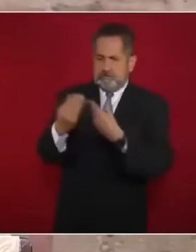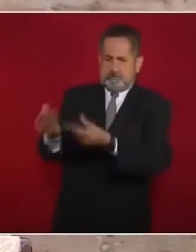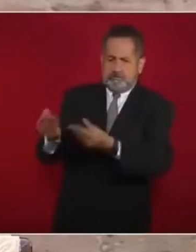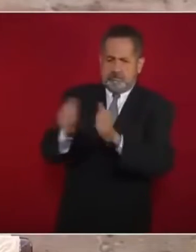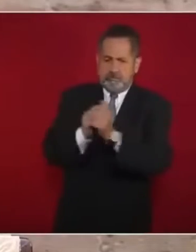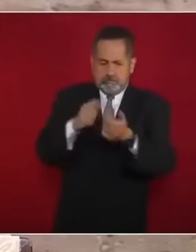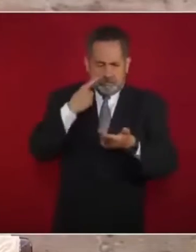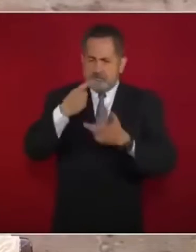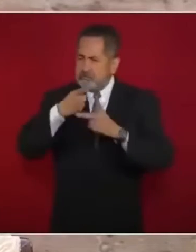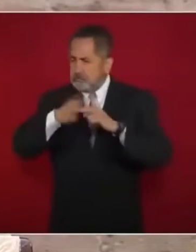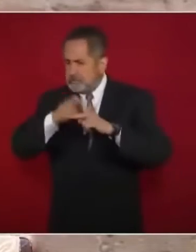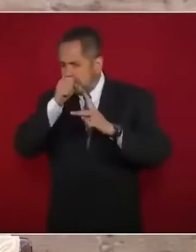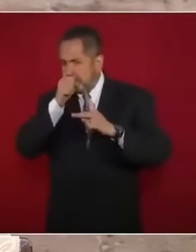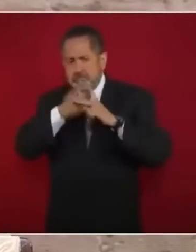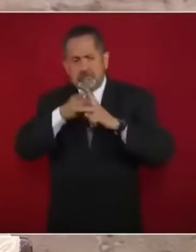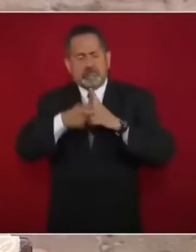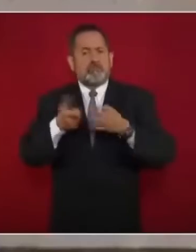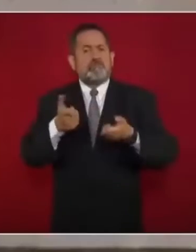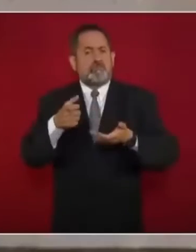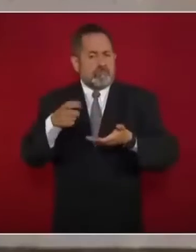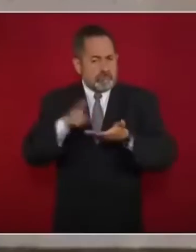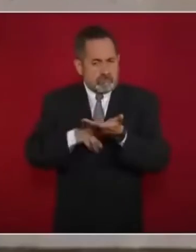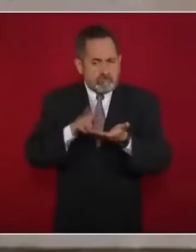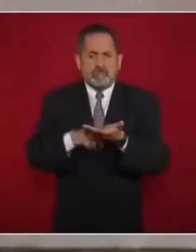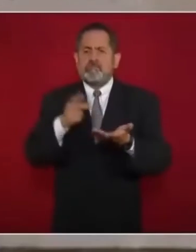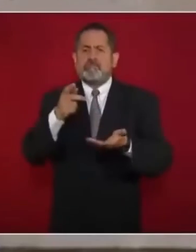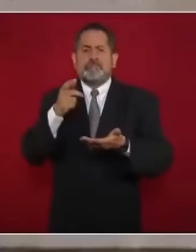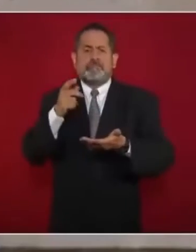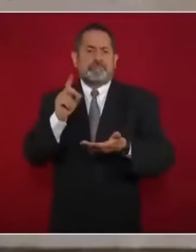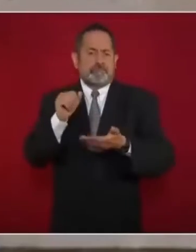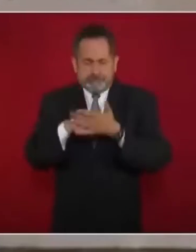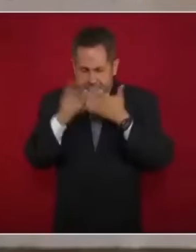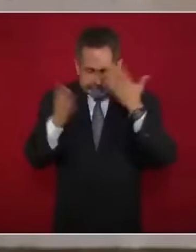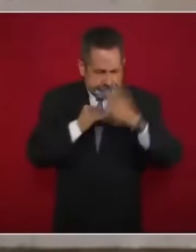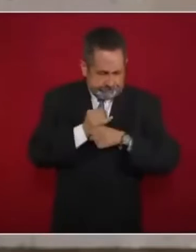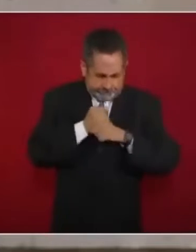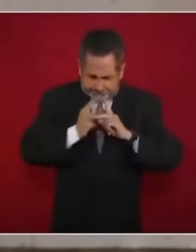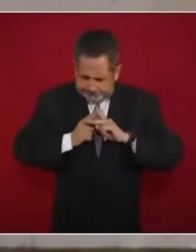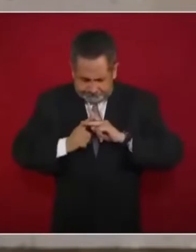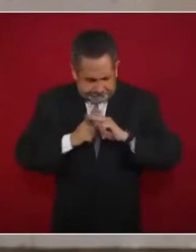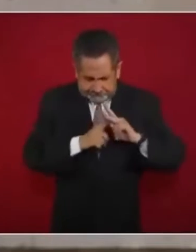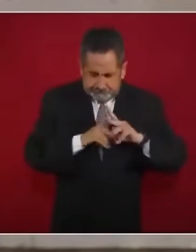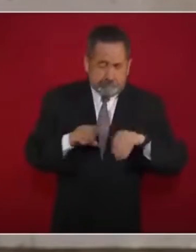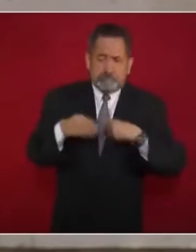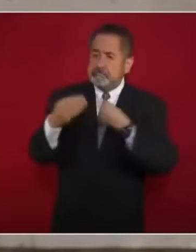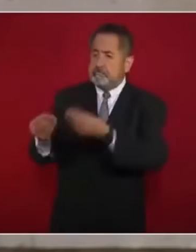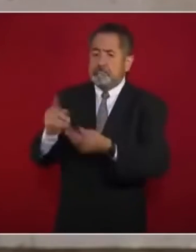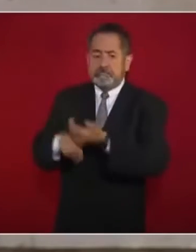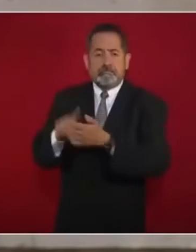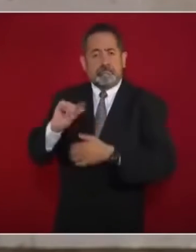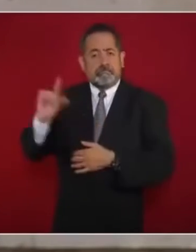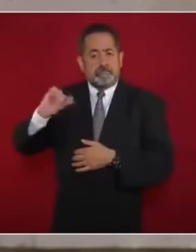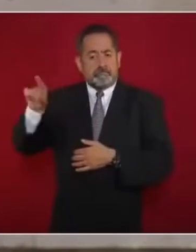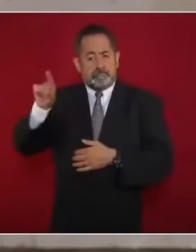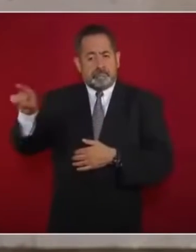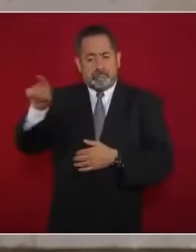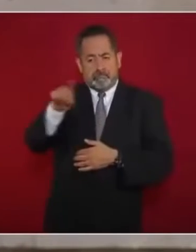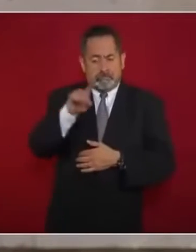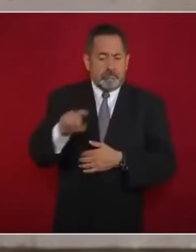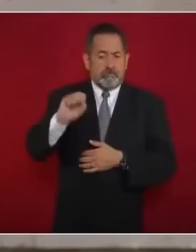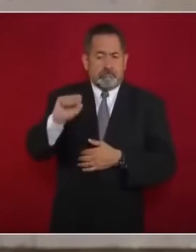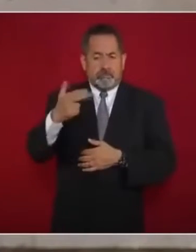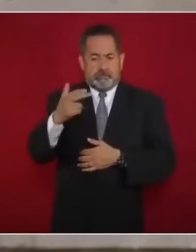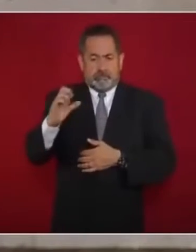con corridas financieras, con bases de datos, con estudios actuariales, a funcionarios de la Secretaría de